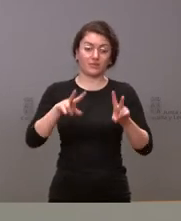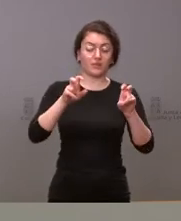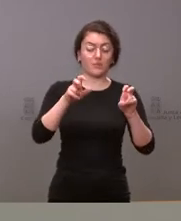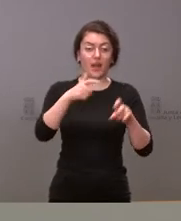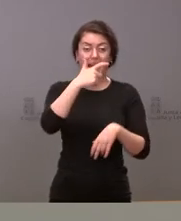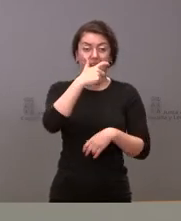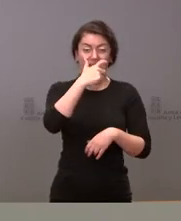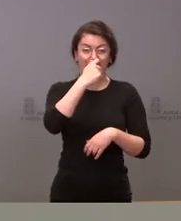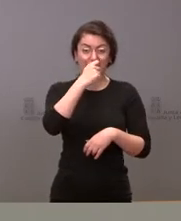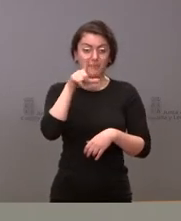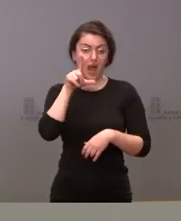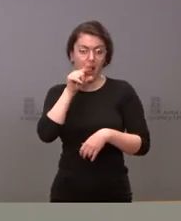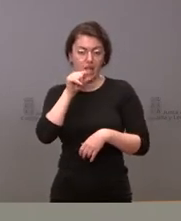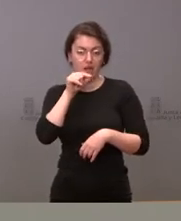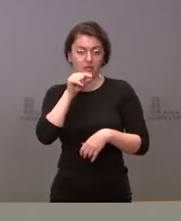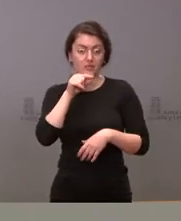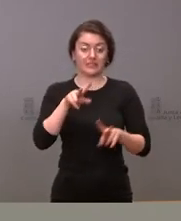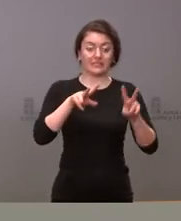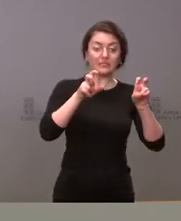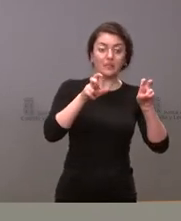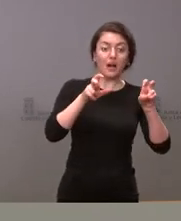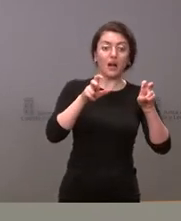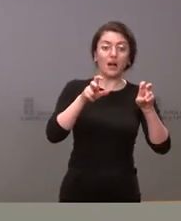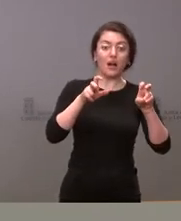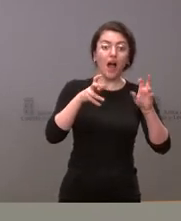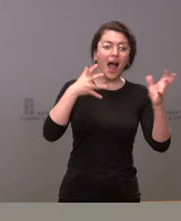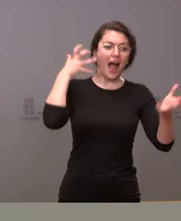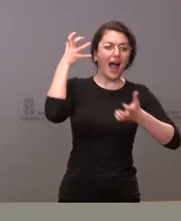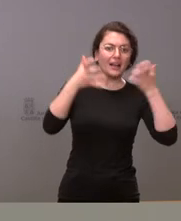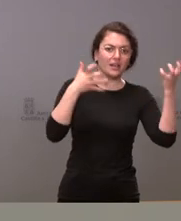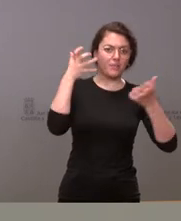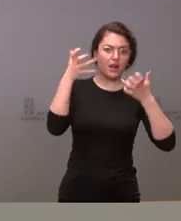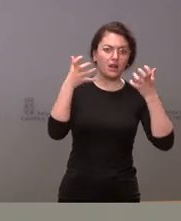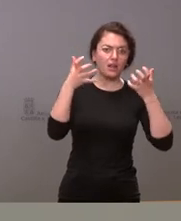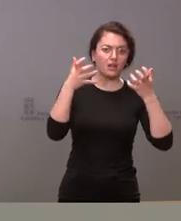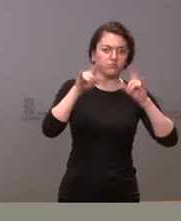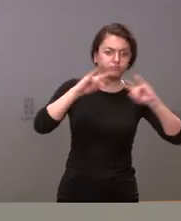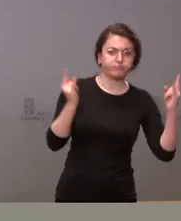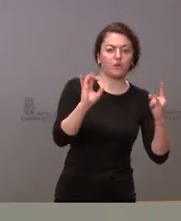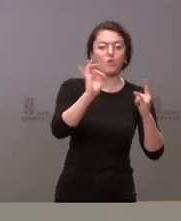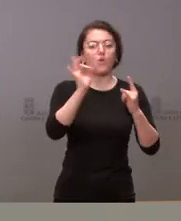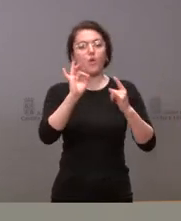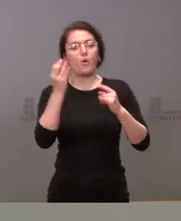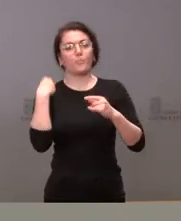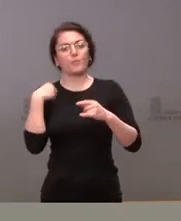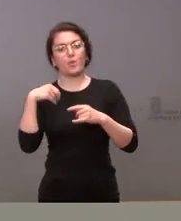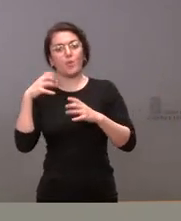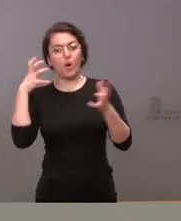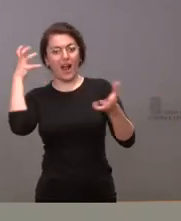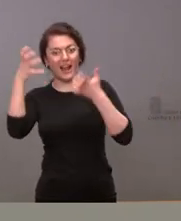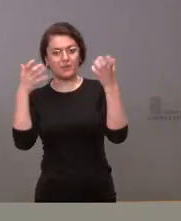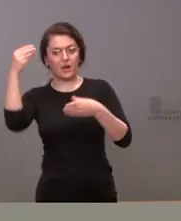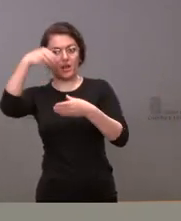silvestre que es la que usted comenta con la que tiene que ver con la fauna de ámbito doméstico o la que se produce en granjas en alguna